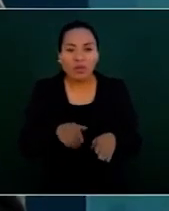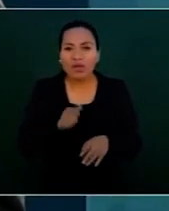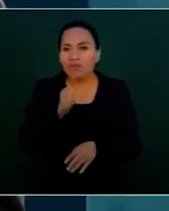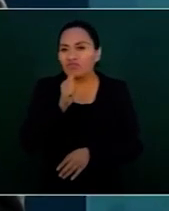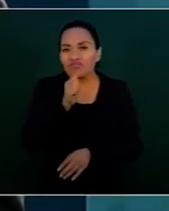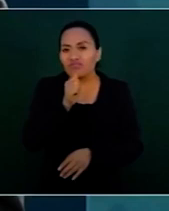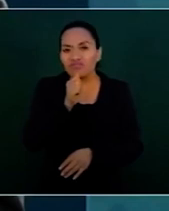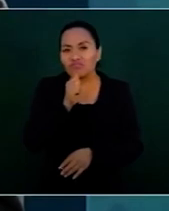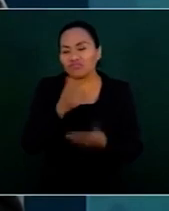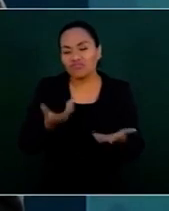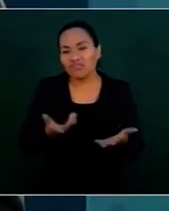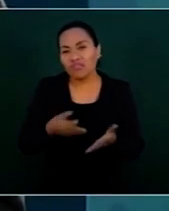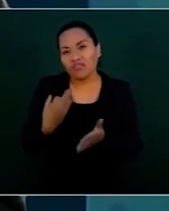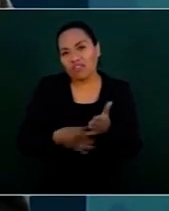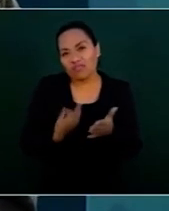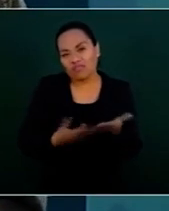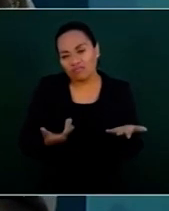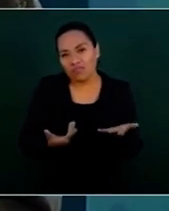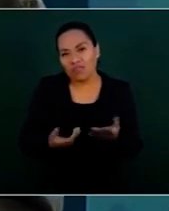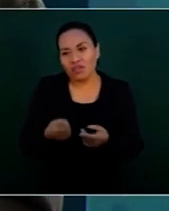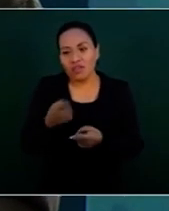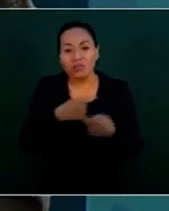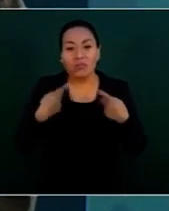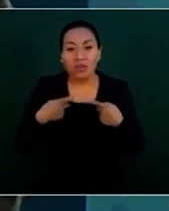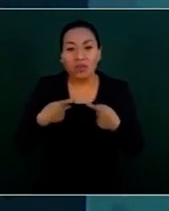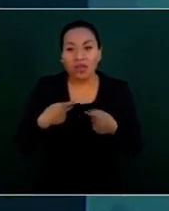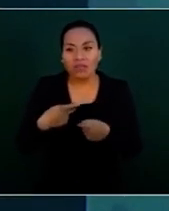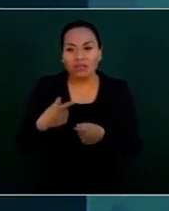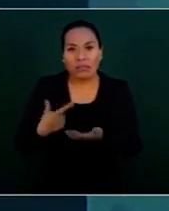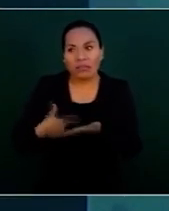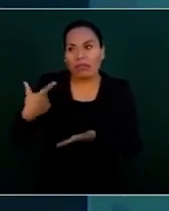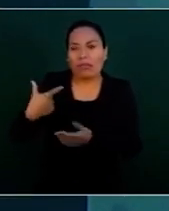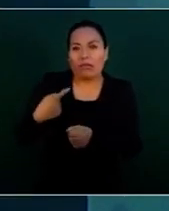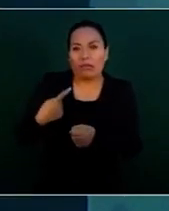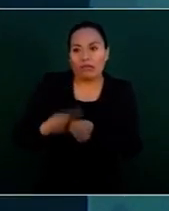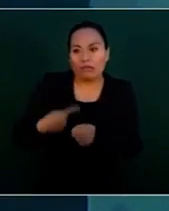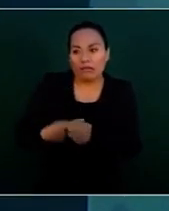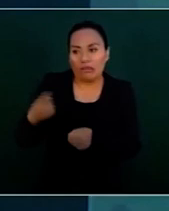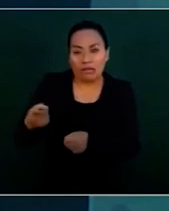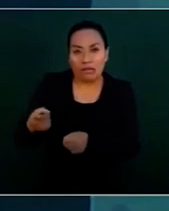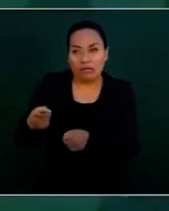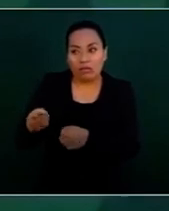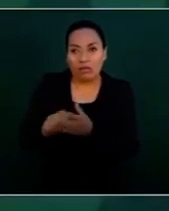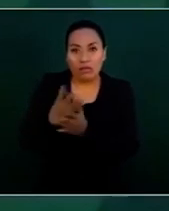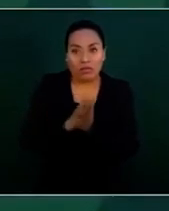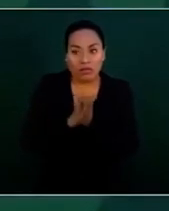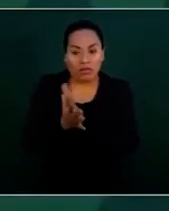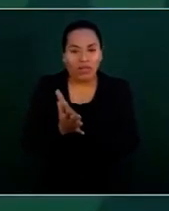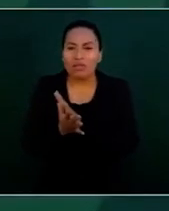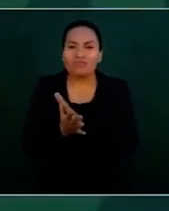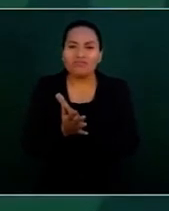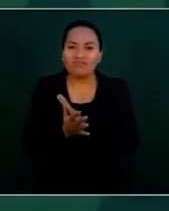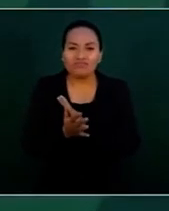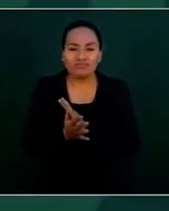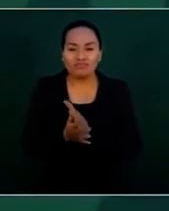información, tampoco hay información, esto debe de quedar así muy claro, de